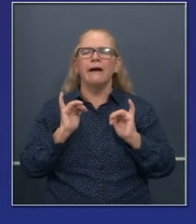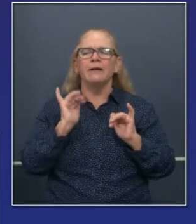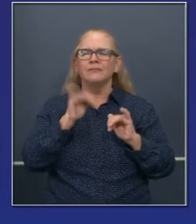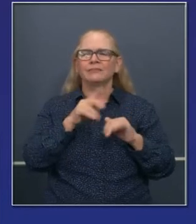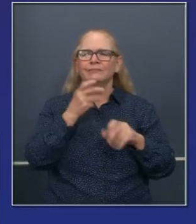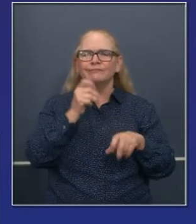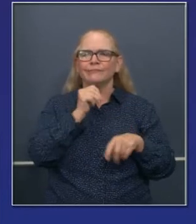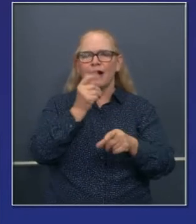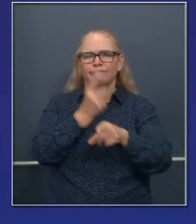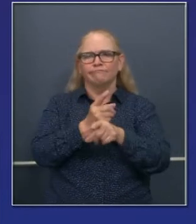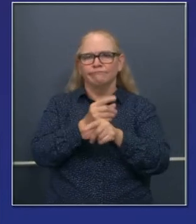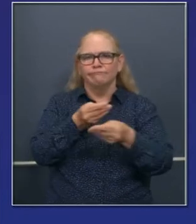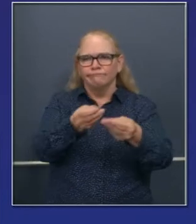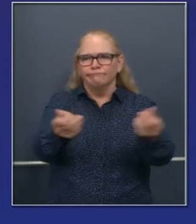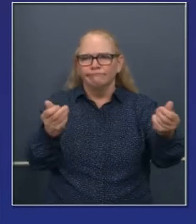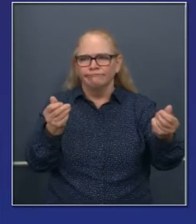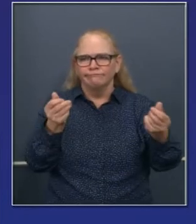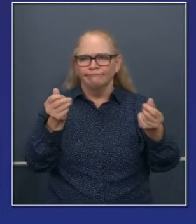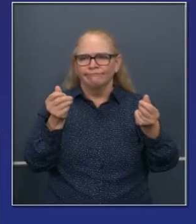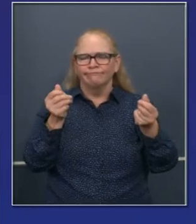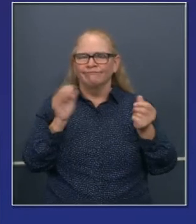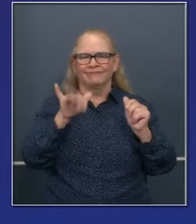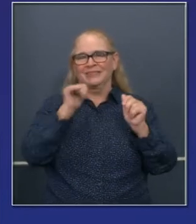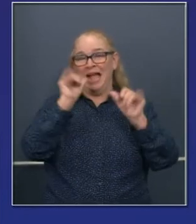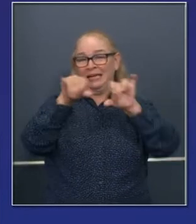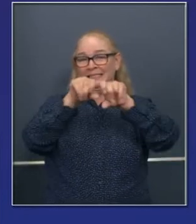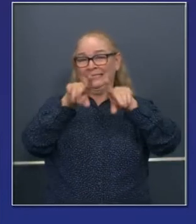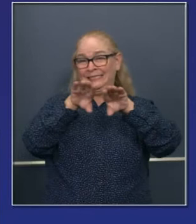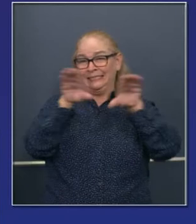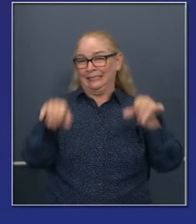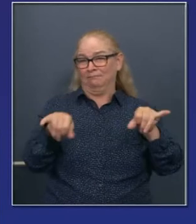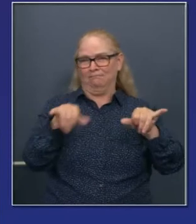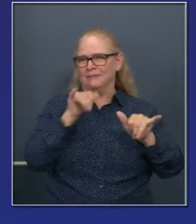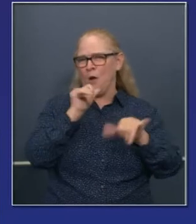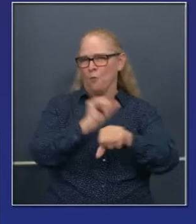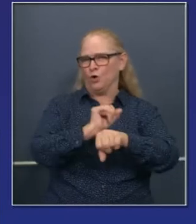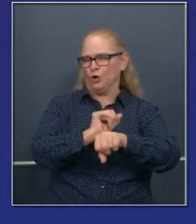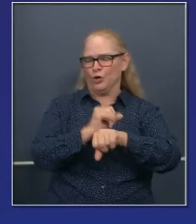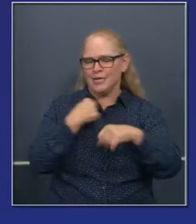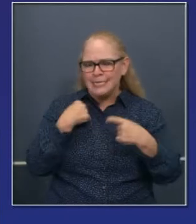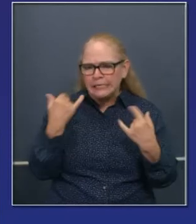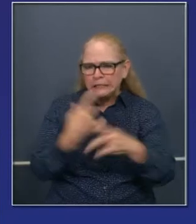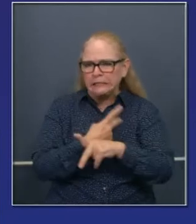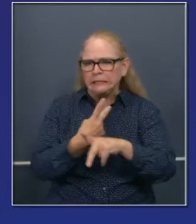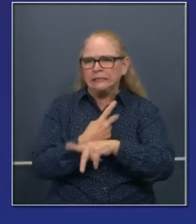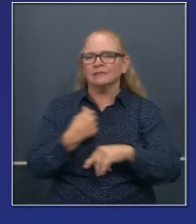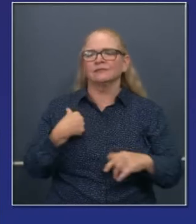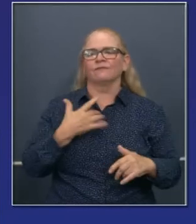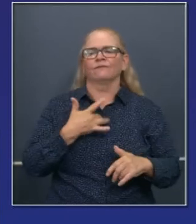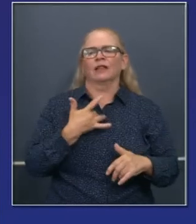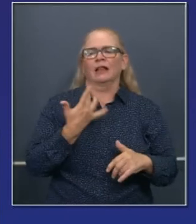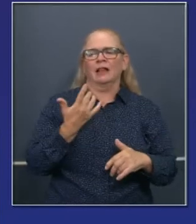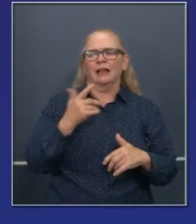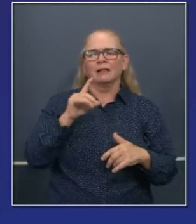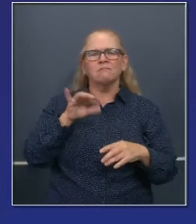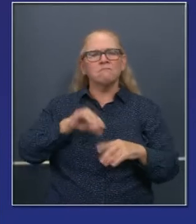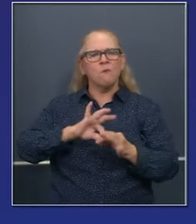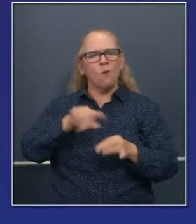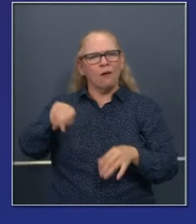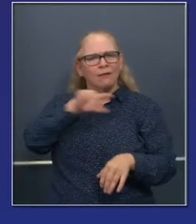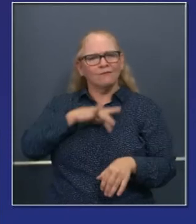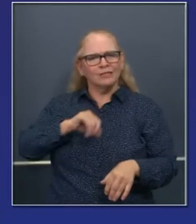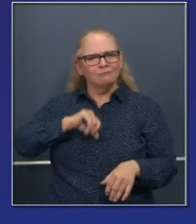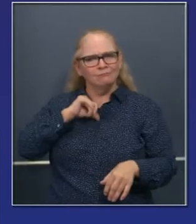eso es absolutamente una mentira. De modo que hay algo importante en la dignidad de tener empleo y el